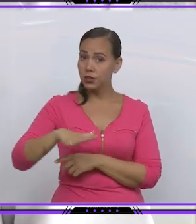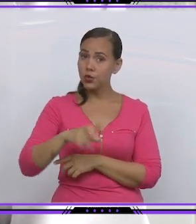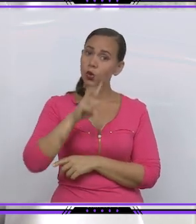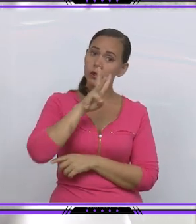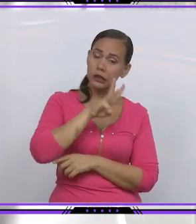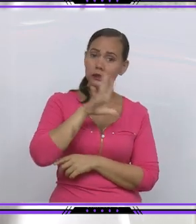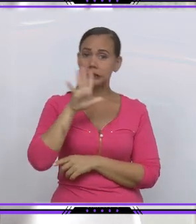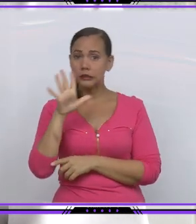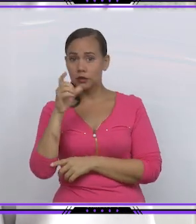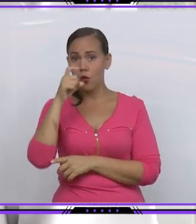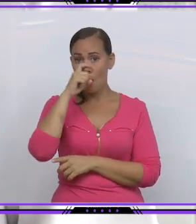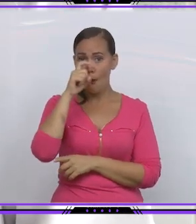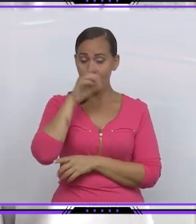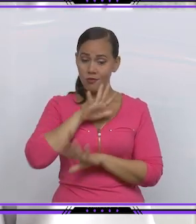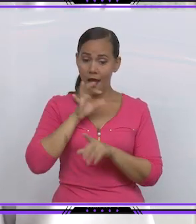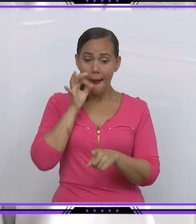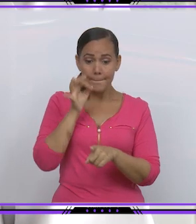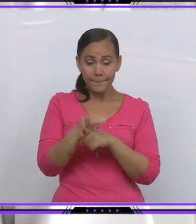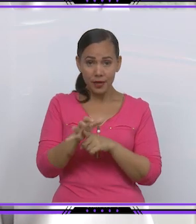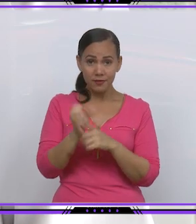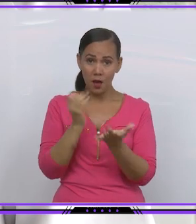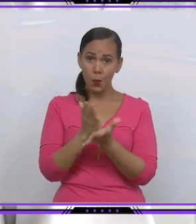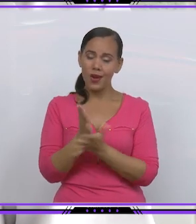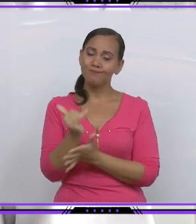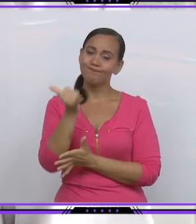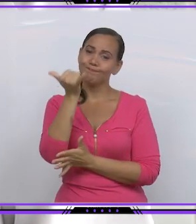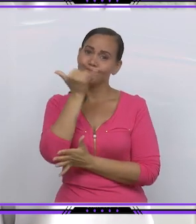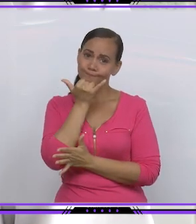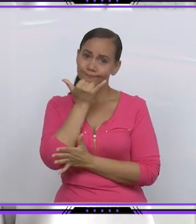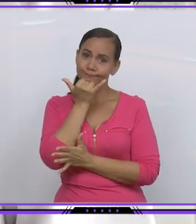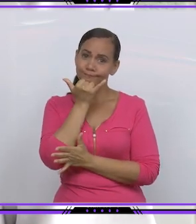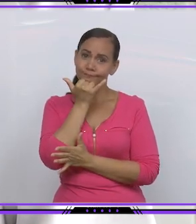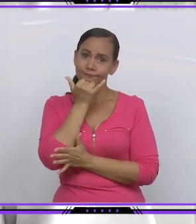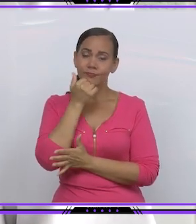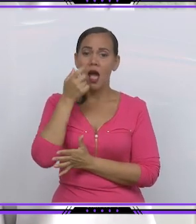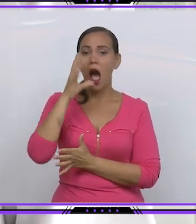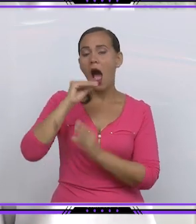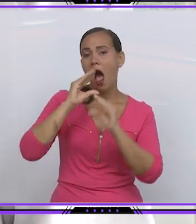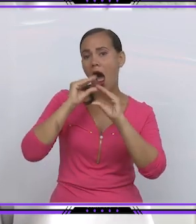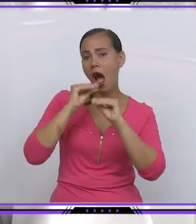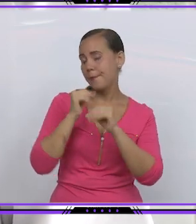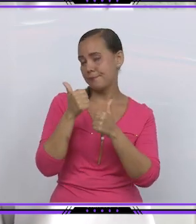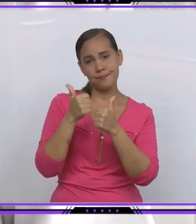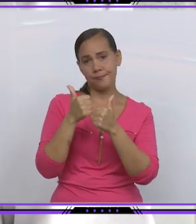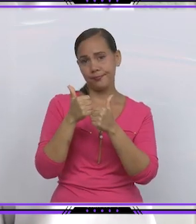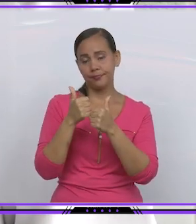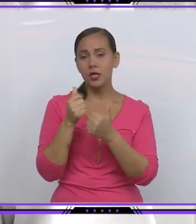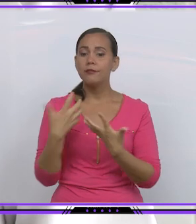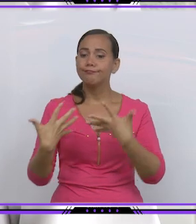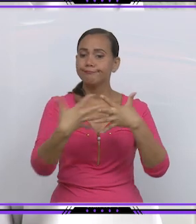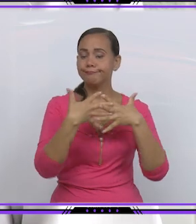5 años que van a empezar a la escuela con dificultades del desarrollo del lenguaje, la comunicación y la socialización.